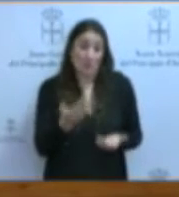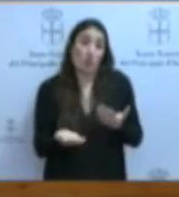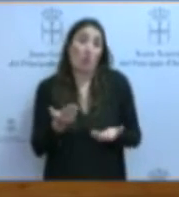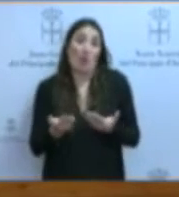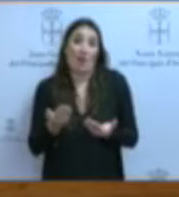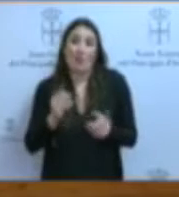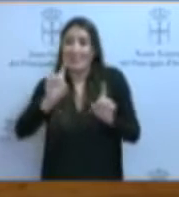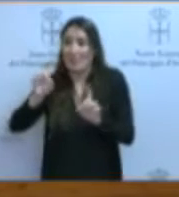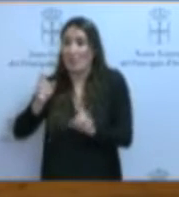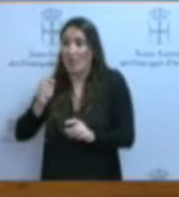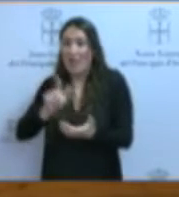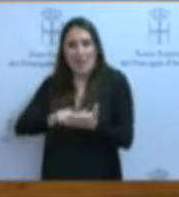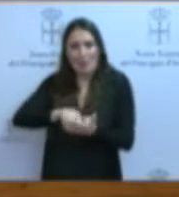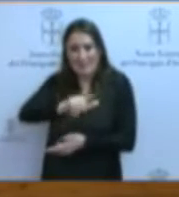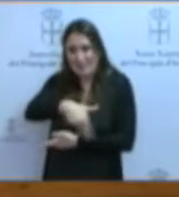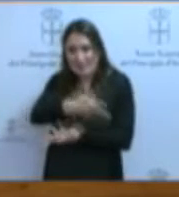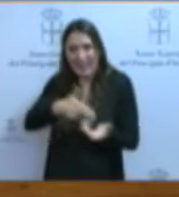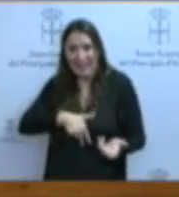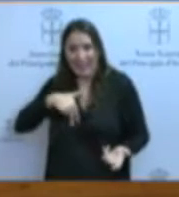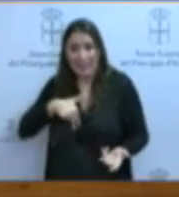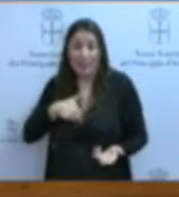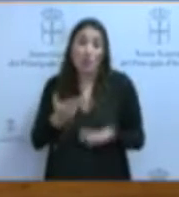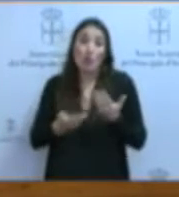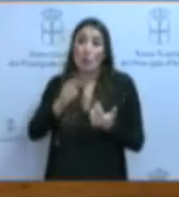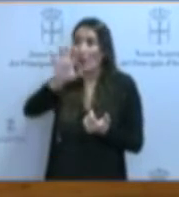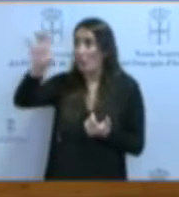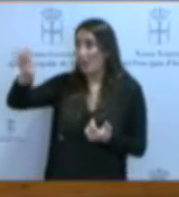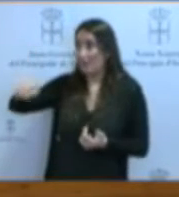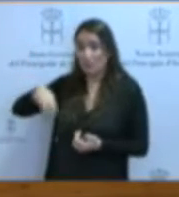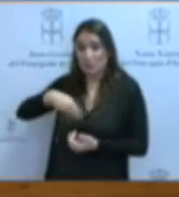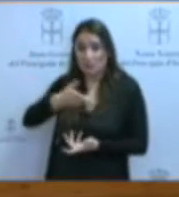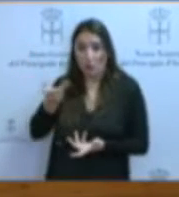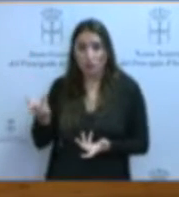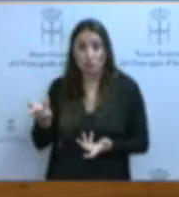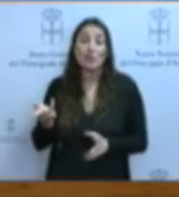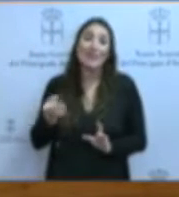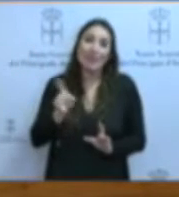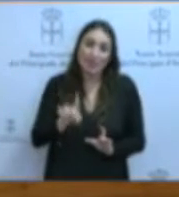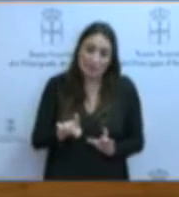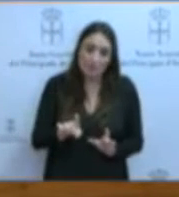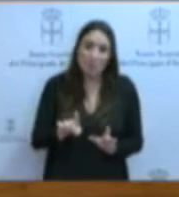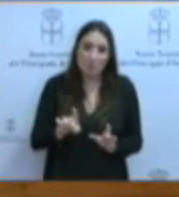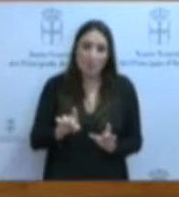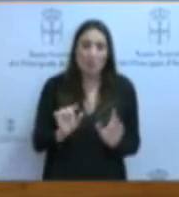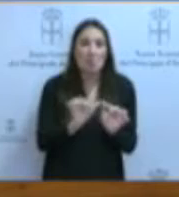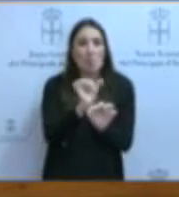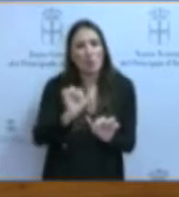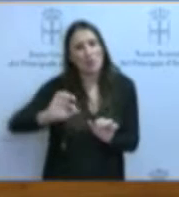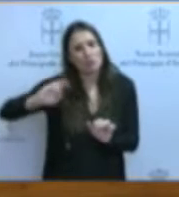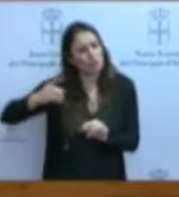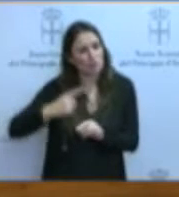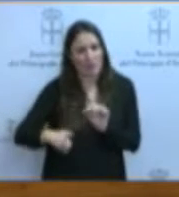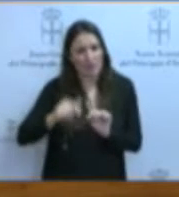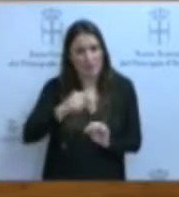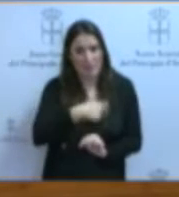las lenguas y este tipo de cuestiones en otros países que, como probablemente sabrá, tienen otros modelos muy diferentes y que